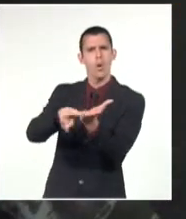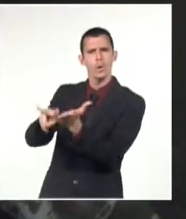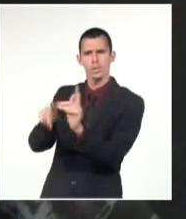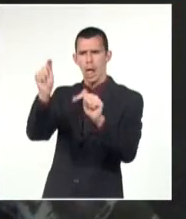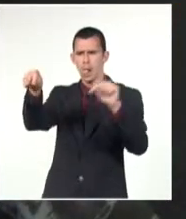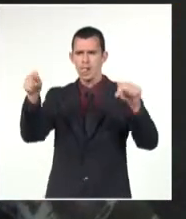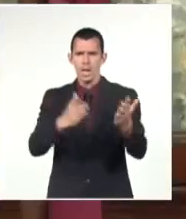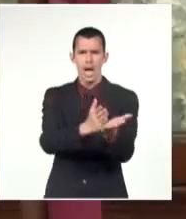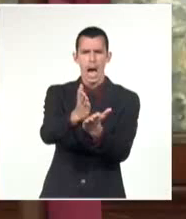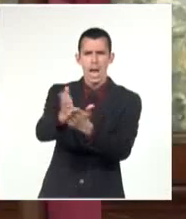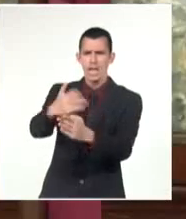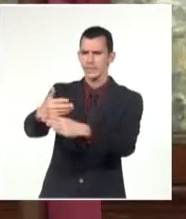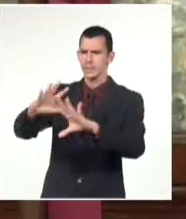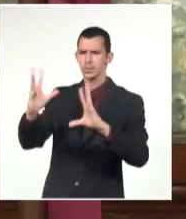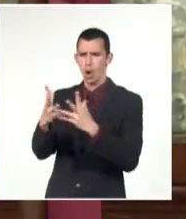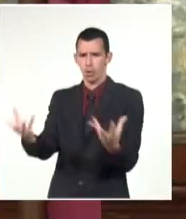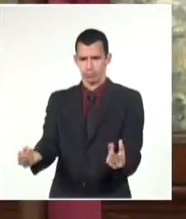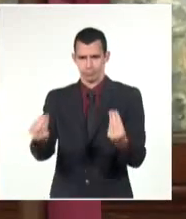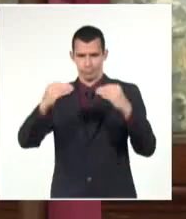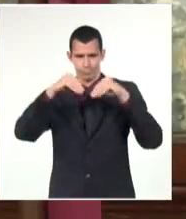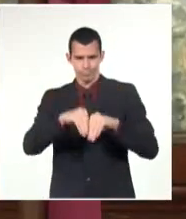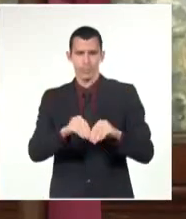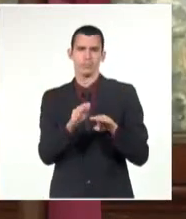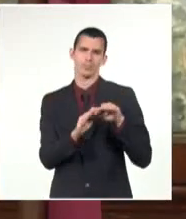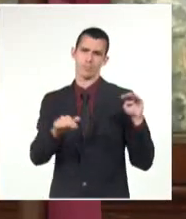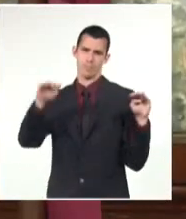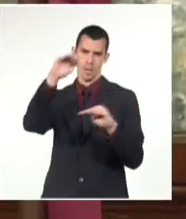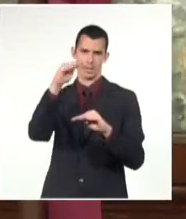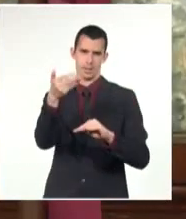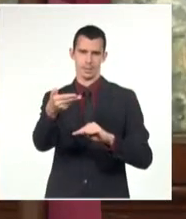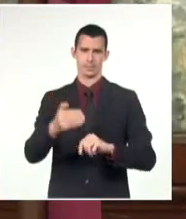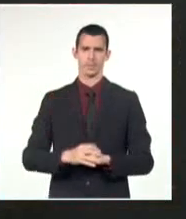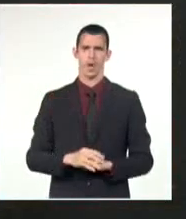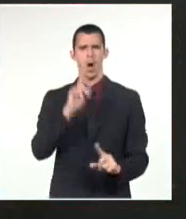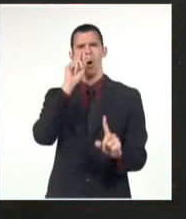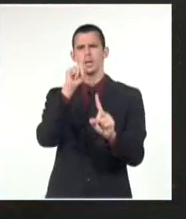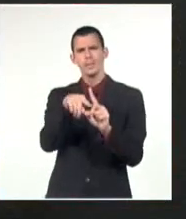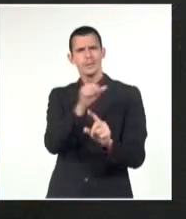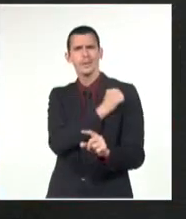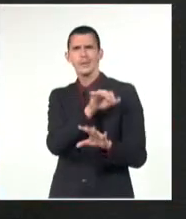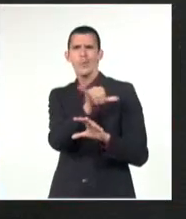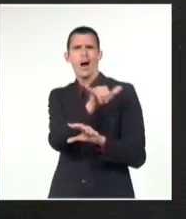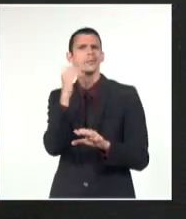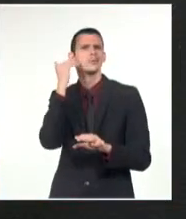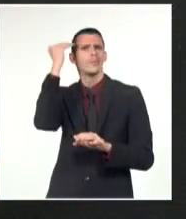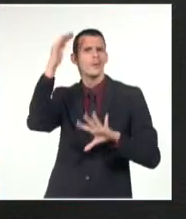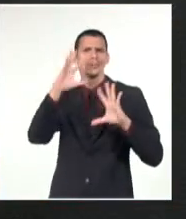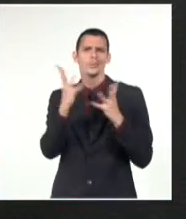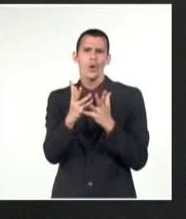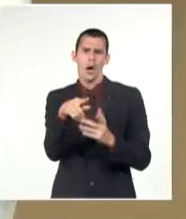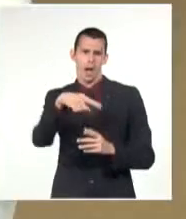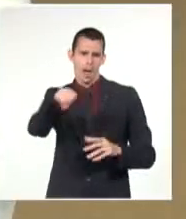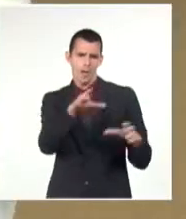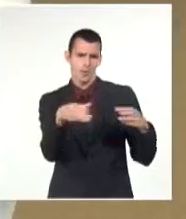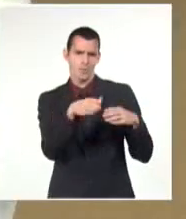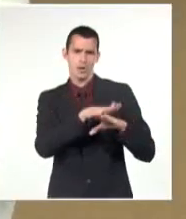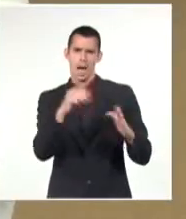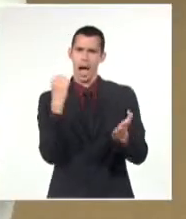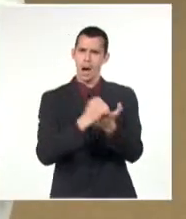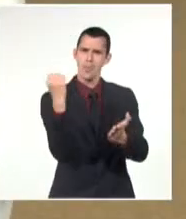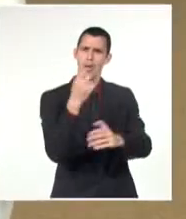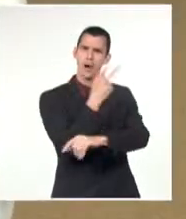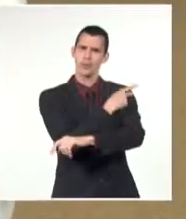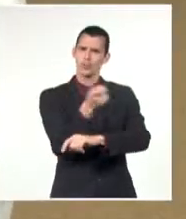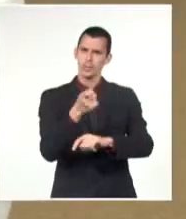mirada puesta en potenciar la gestión del sistema y la superación académica, los cursistas comprometidos están. Es un hecho